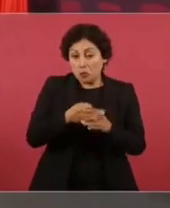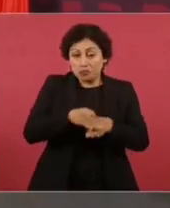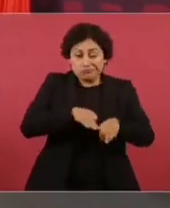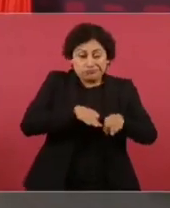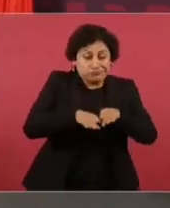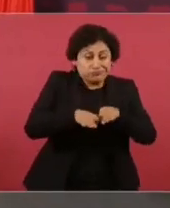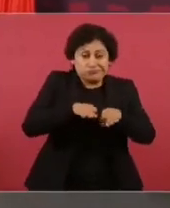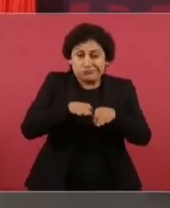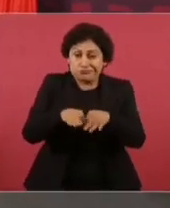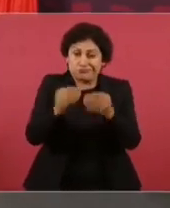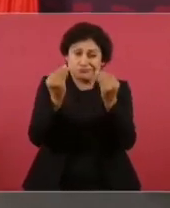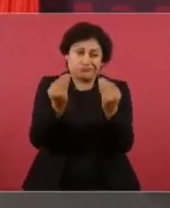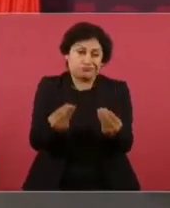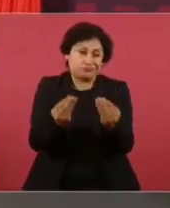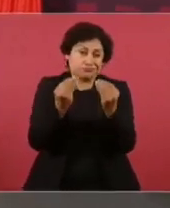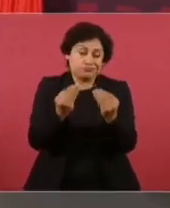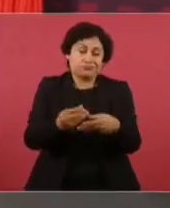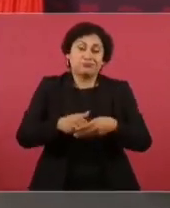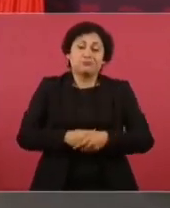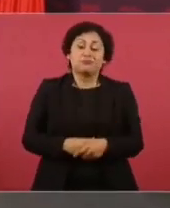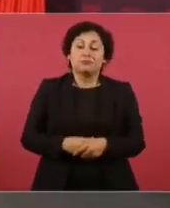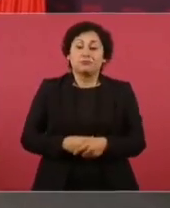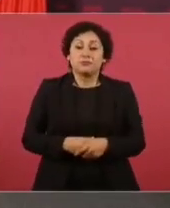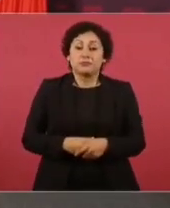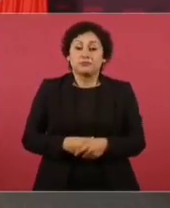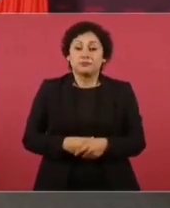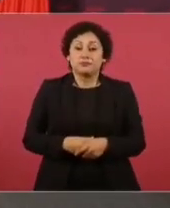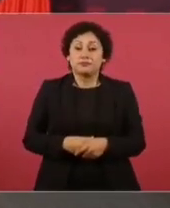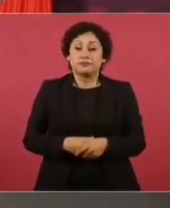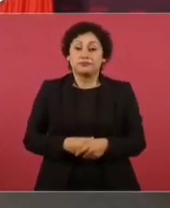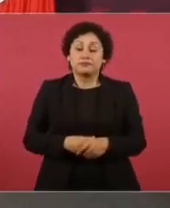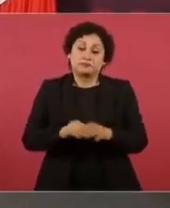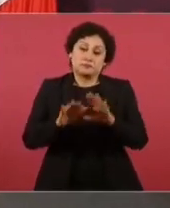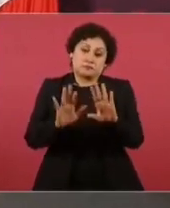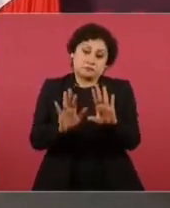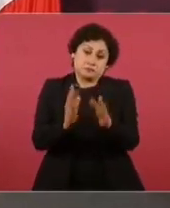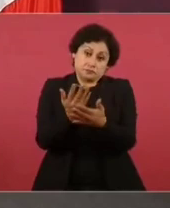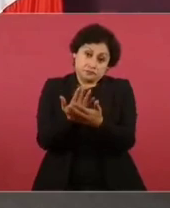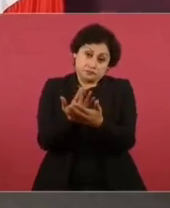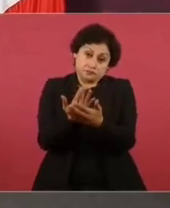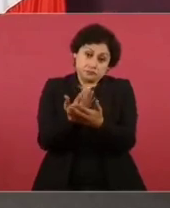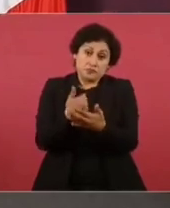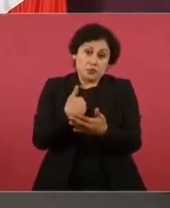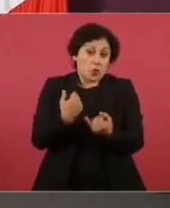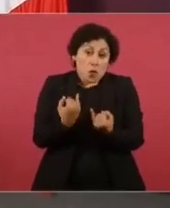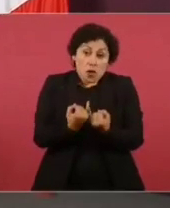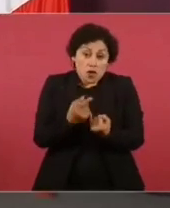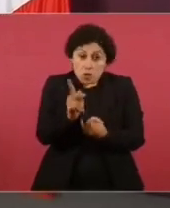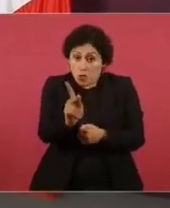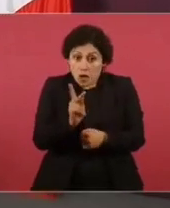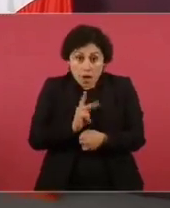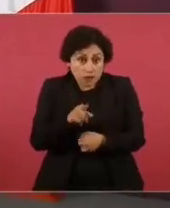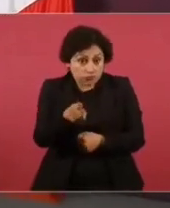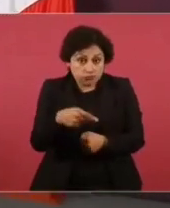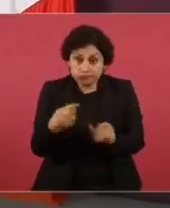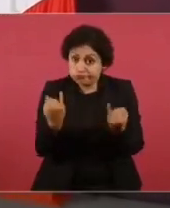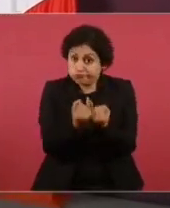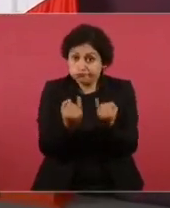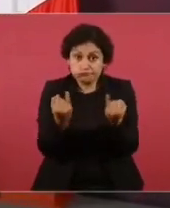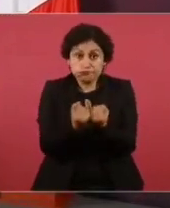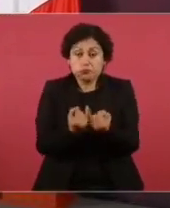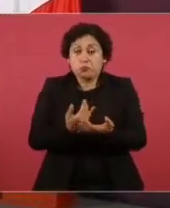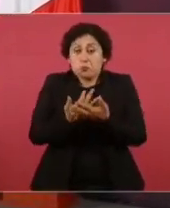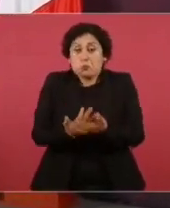pero vamos a esperar, voy a estar igual que ustedes, esperando.